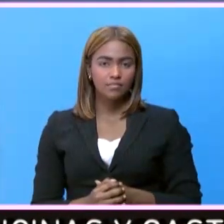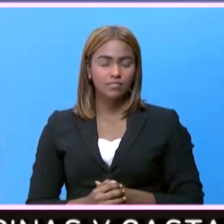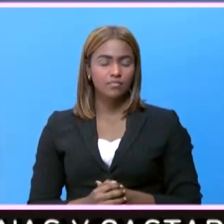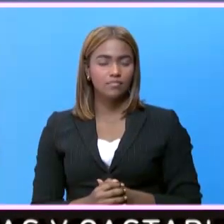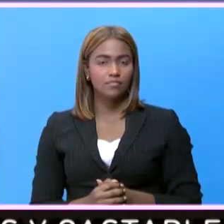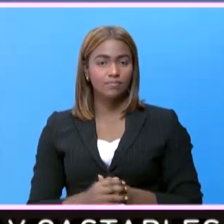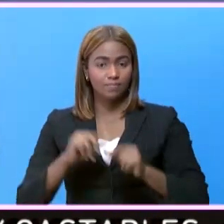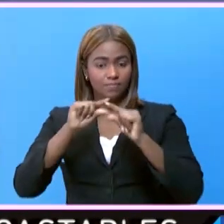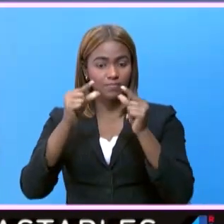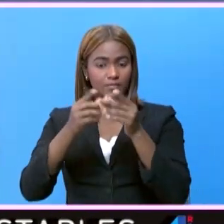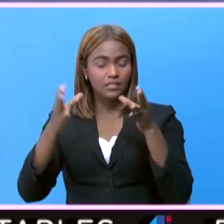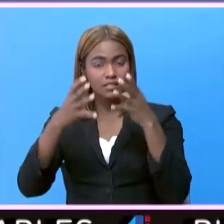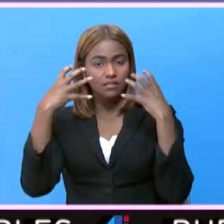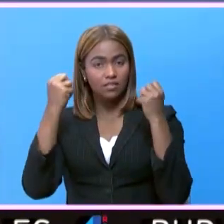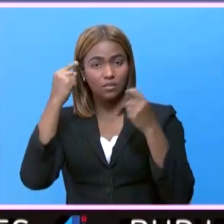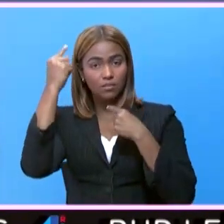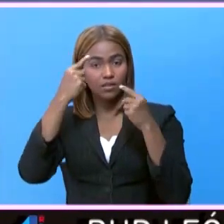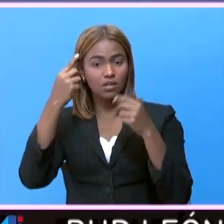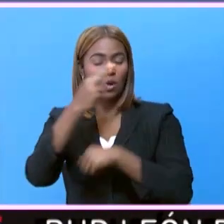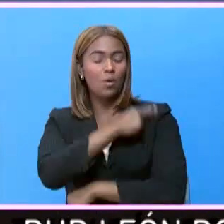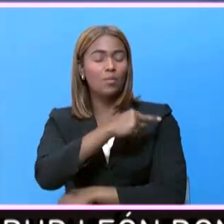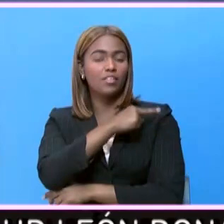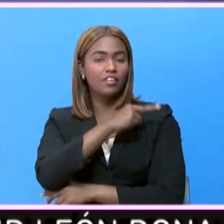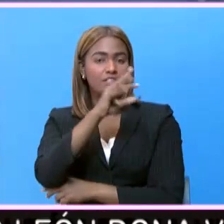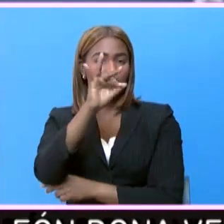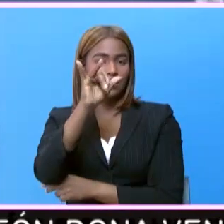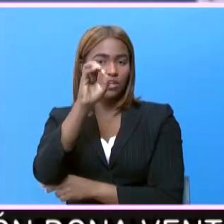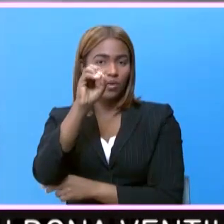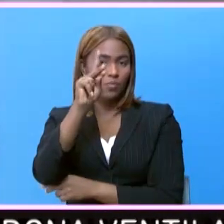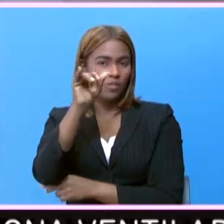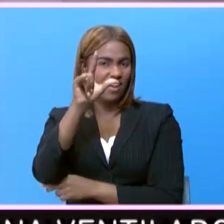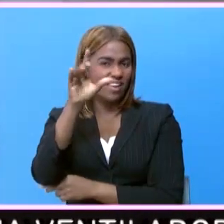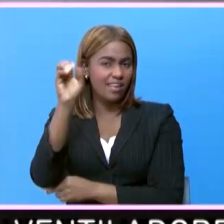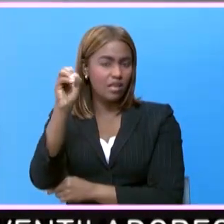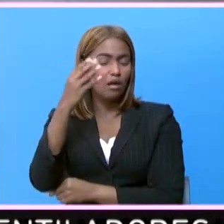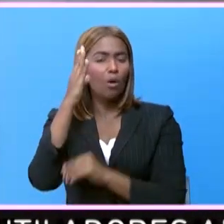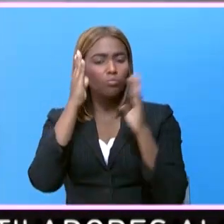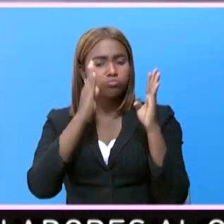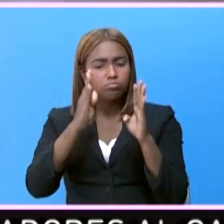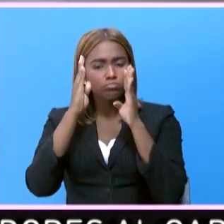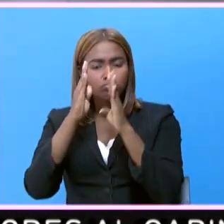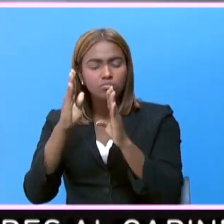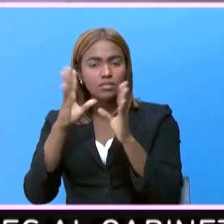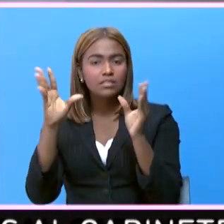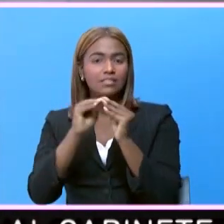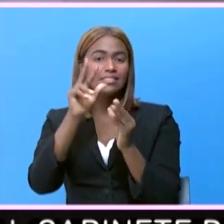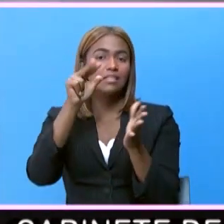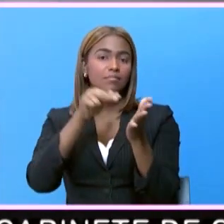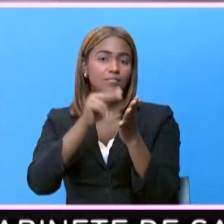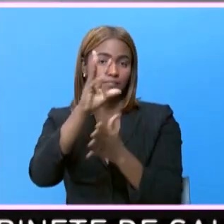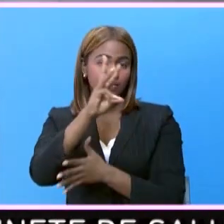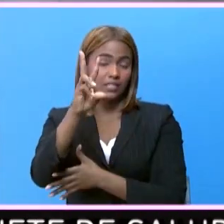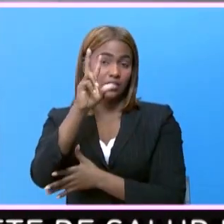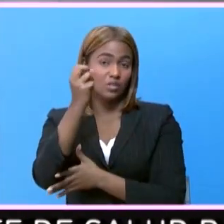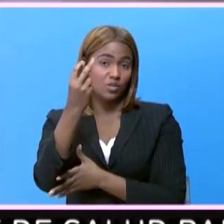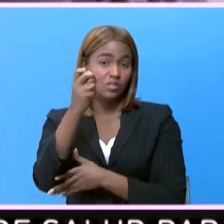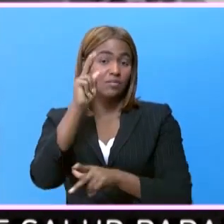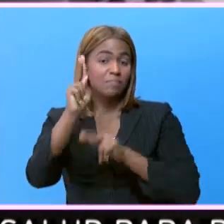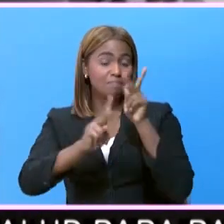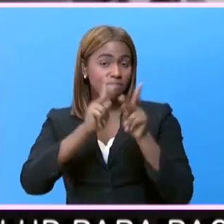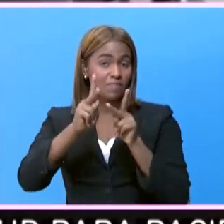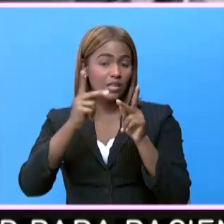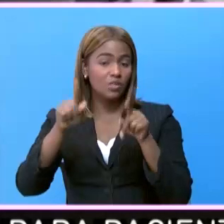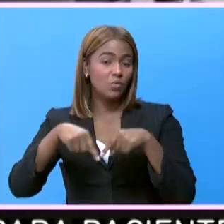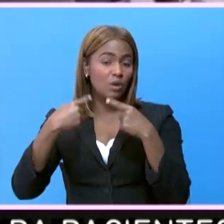La Unidad de Salud Mental del Hospital Dr. Francisco Moscoso Puello ha brindado asistencia a 3,612 ciudadanos